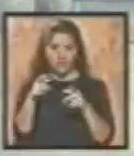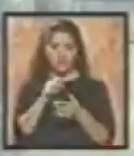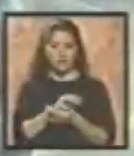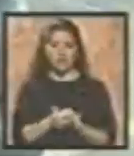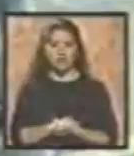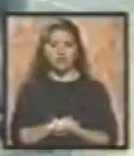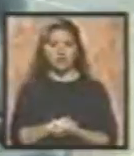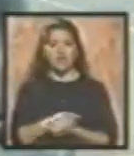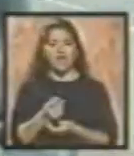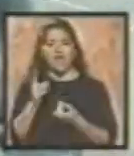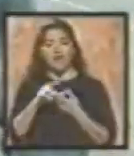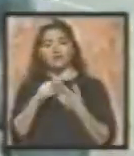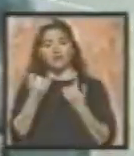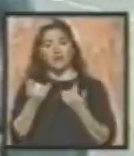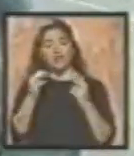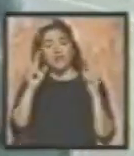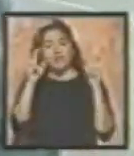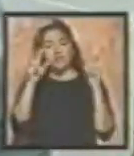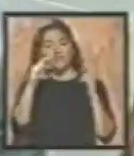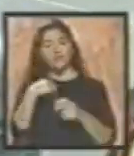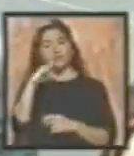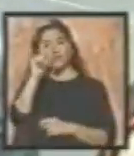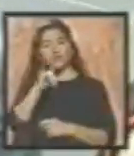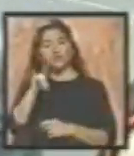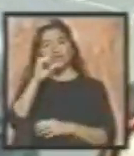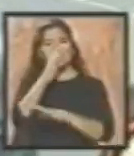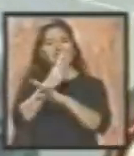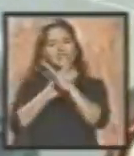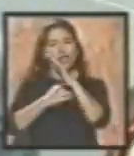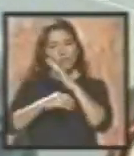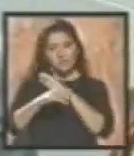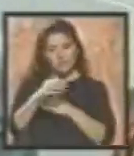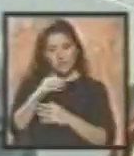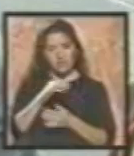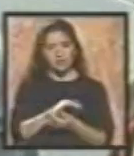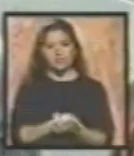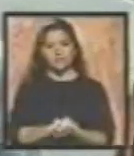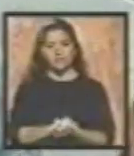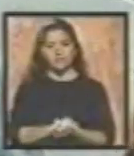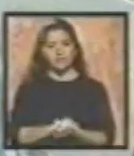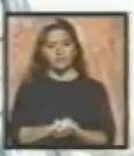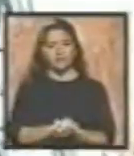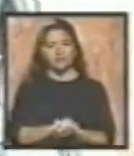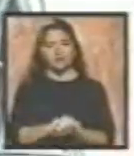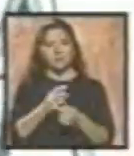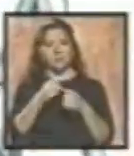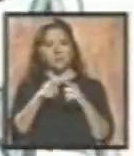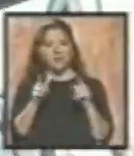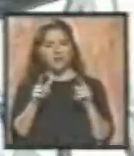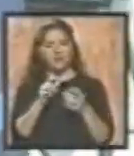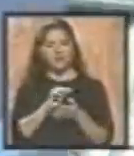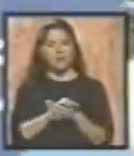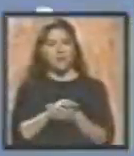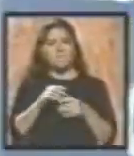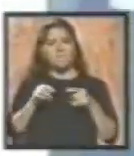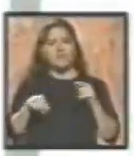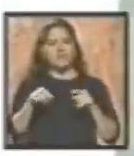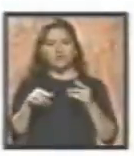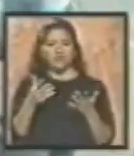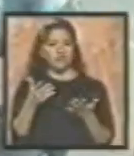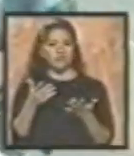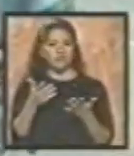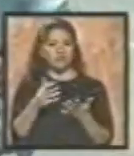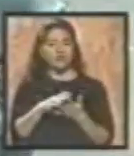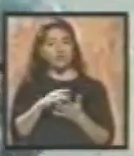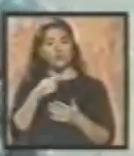Ahorita ya el término que se utiliza es discapacidad, ¿no? Minus válidos, pues, al menos yo lo entiendo como